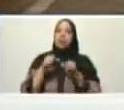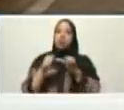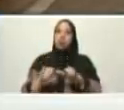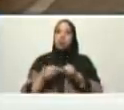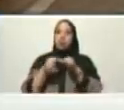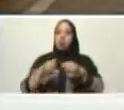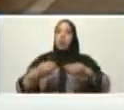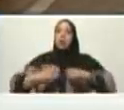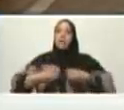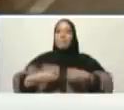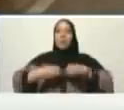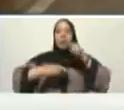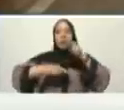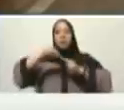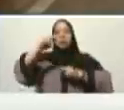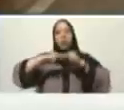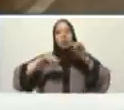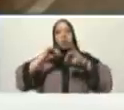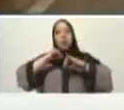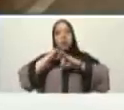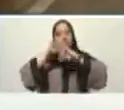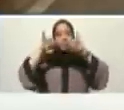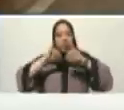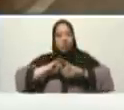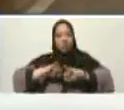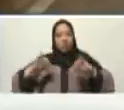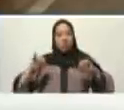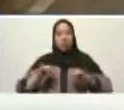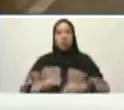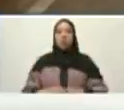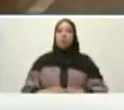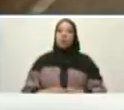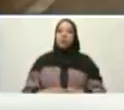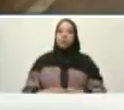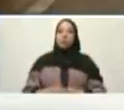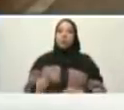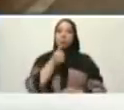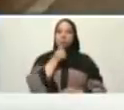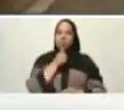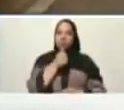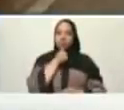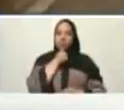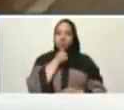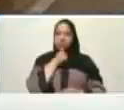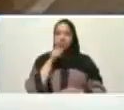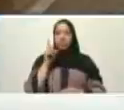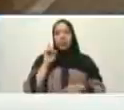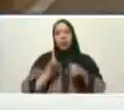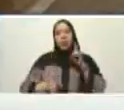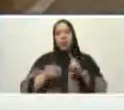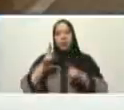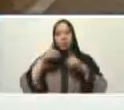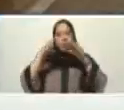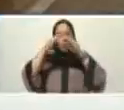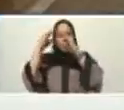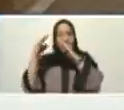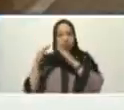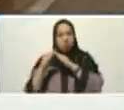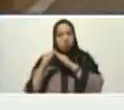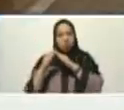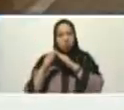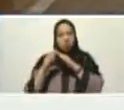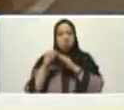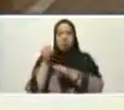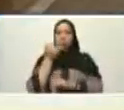las viviendas es la felicidad porque más que vivienda además de vivienda corrijo